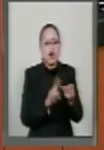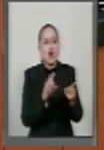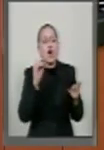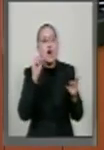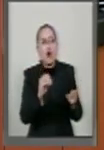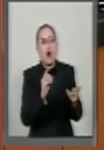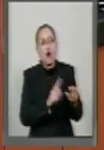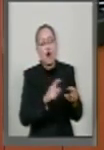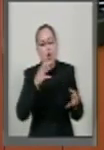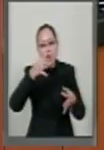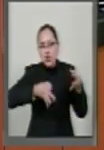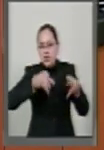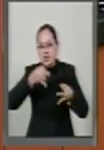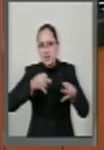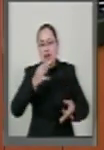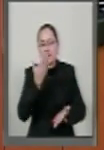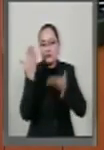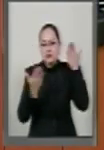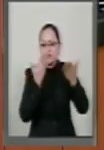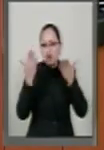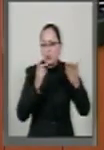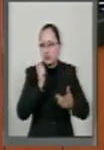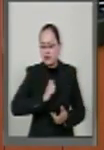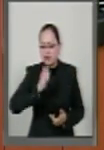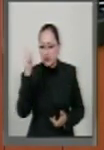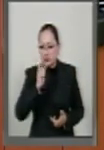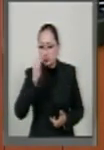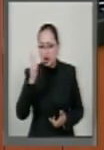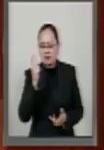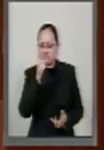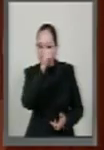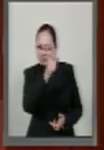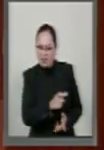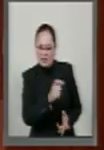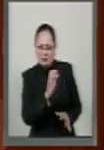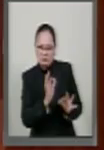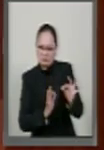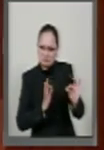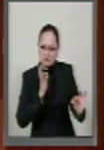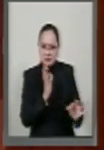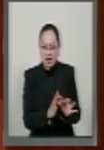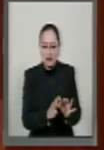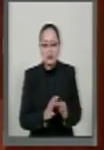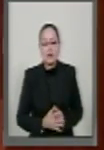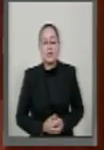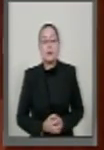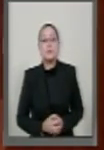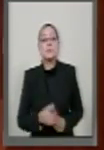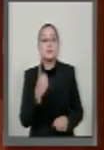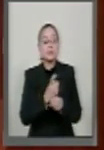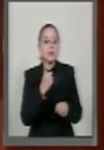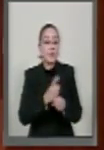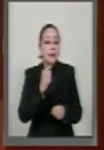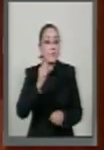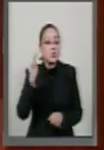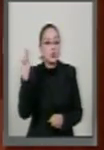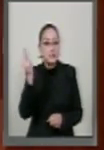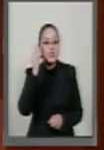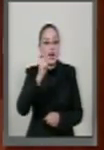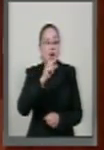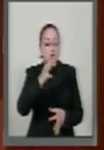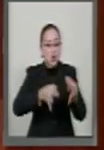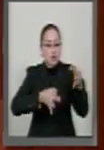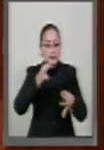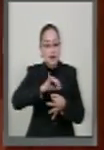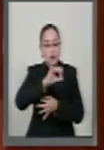se han destacado y tienen una carrera profesional intachable. En el primer caso, la carrera judicial con más de 20 años de